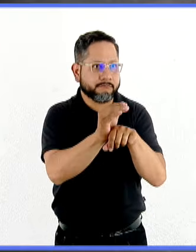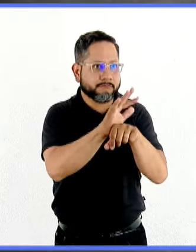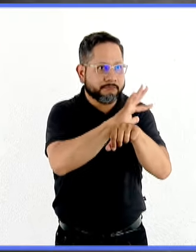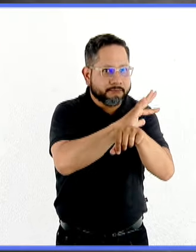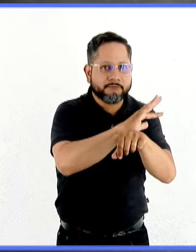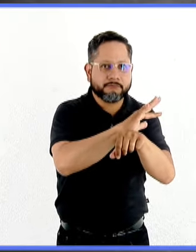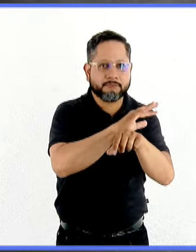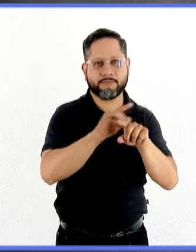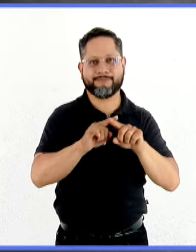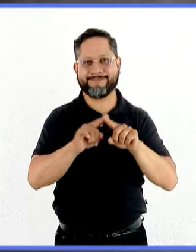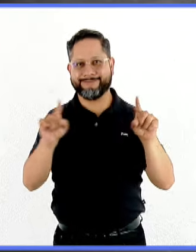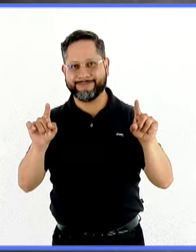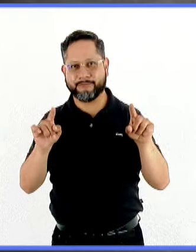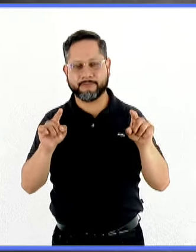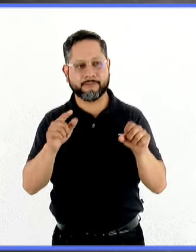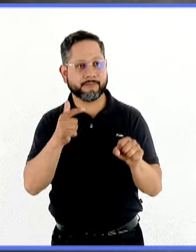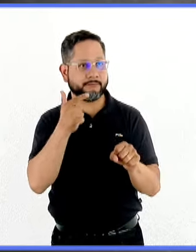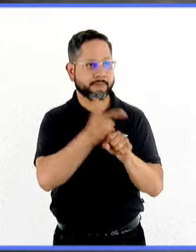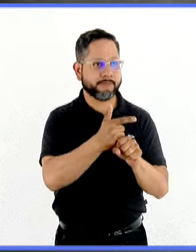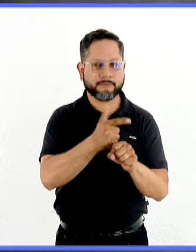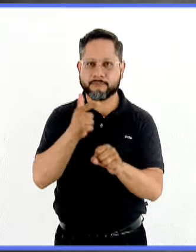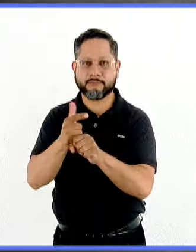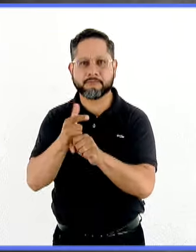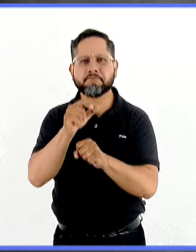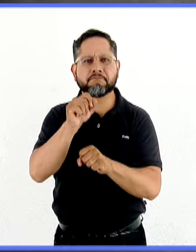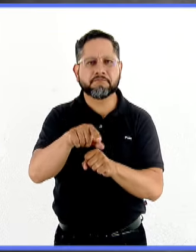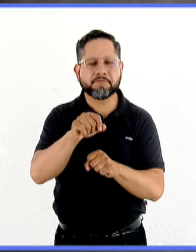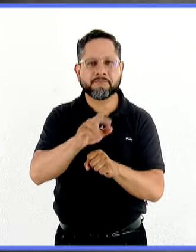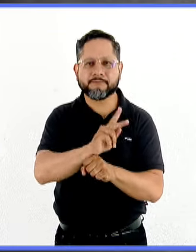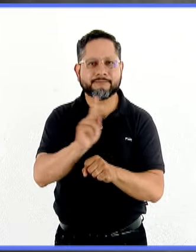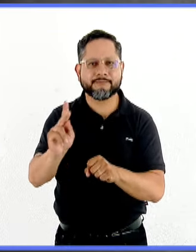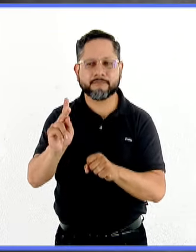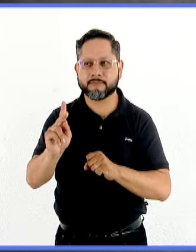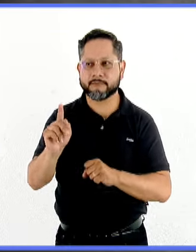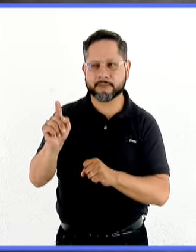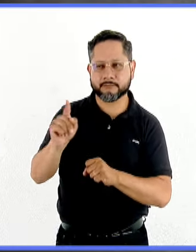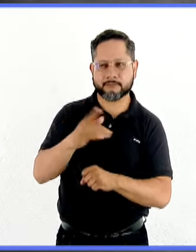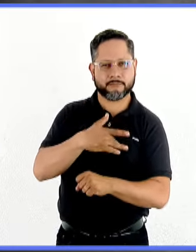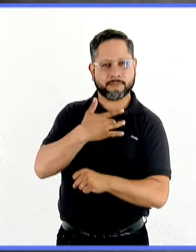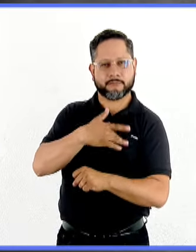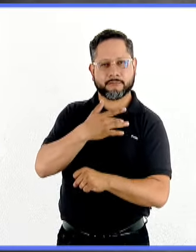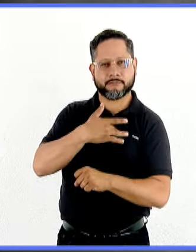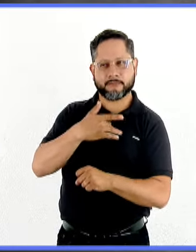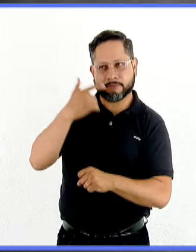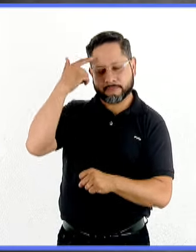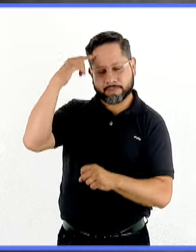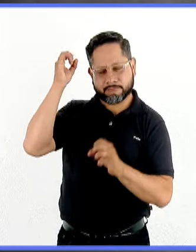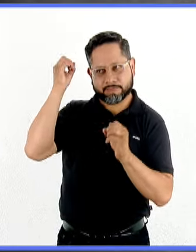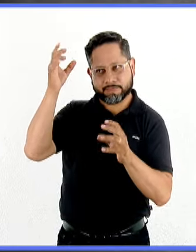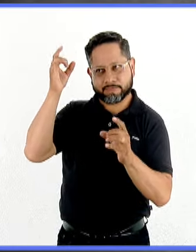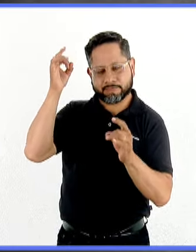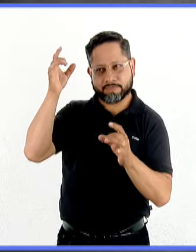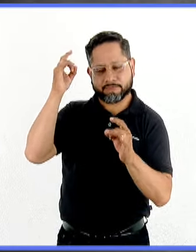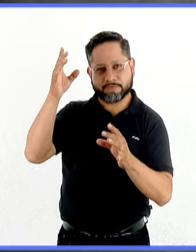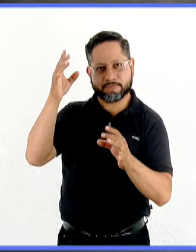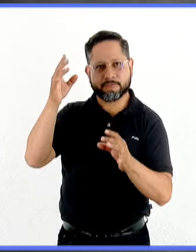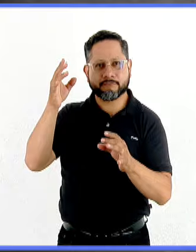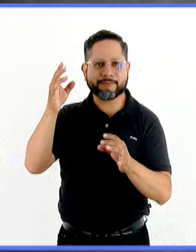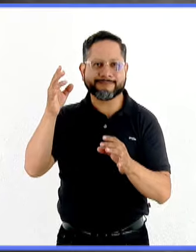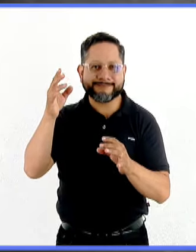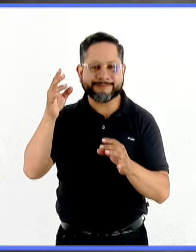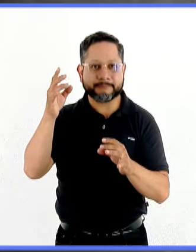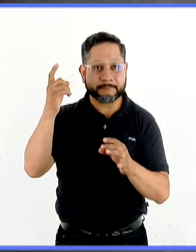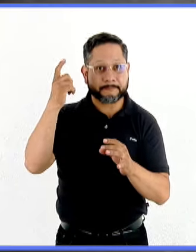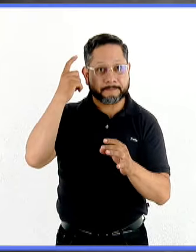una excelente forma de identificar que en la salud mental ocurre lo mismo. Como podemos identificar síntomas, como el dolor de cabeza, que es genérico, en este caso